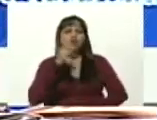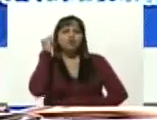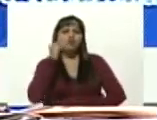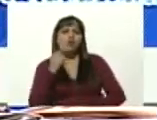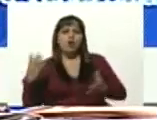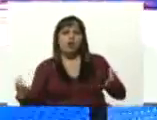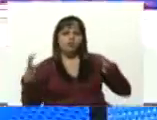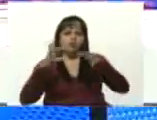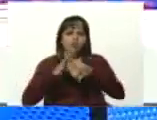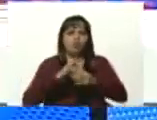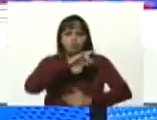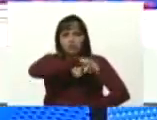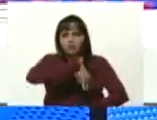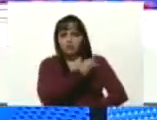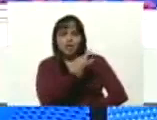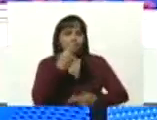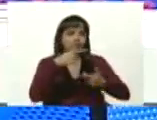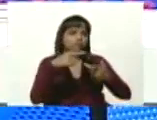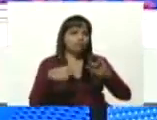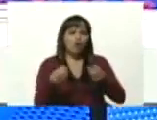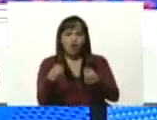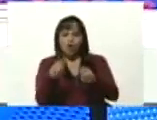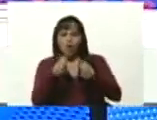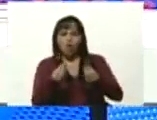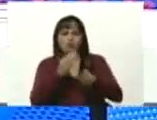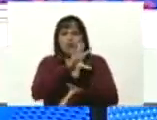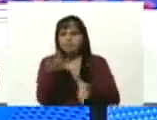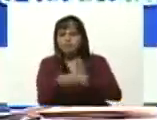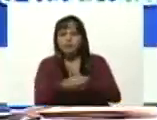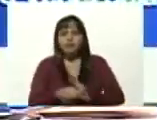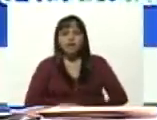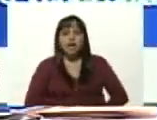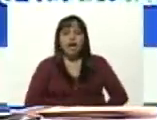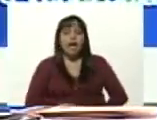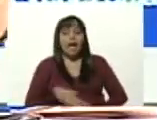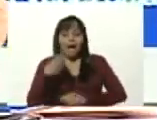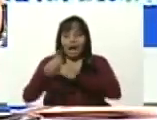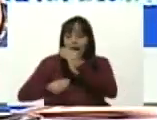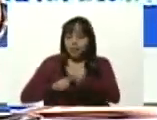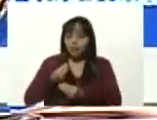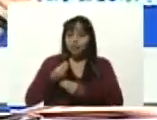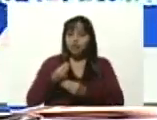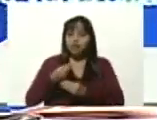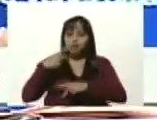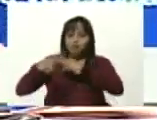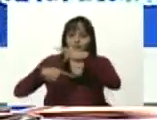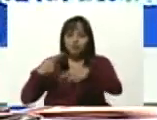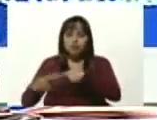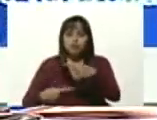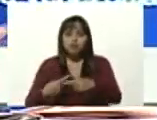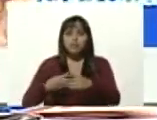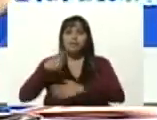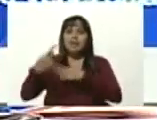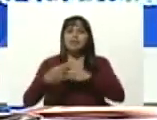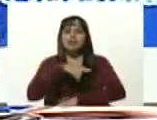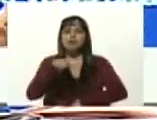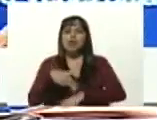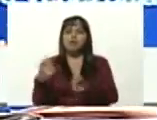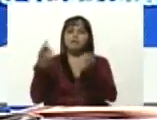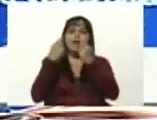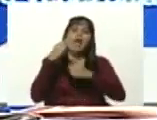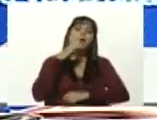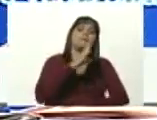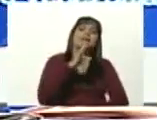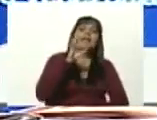politécnicas en el territorio? ¿Cómo es? ¿Cómo se da? Se da a través de los procesos de acreditación de los programas nacionales de formación que cursan